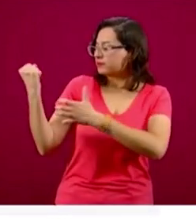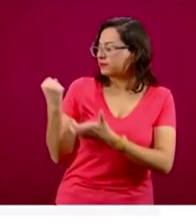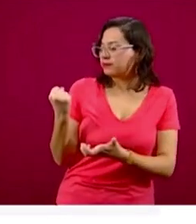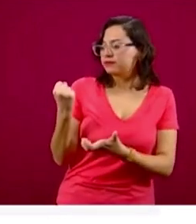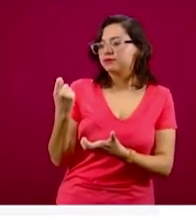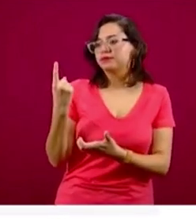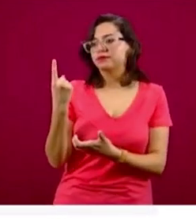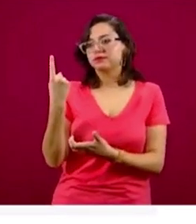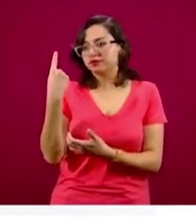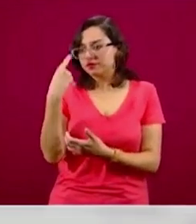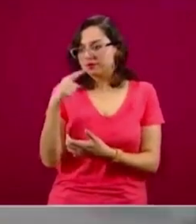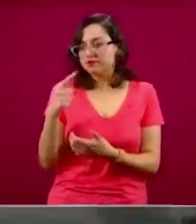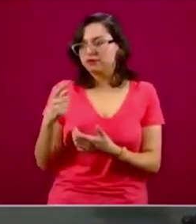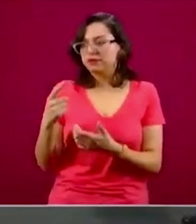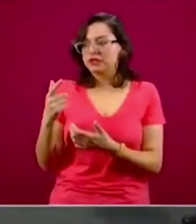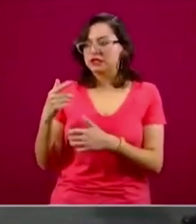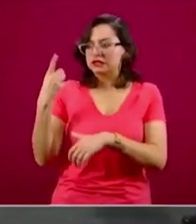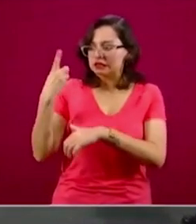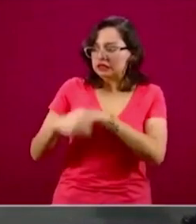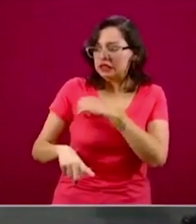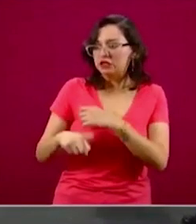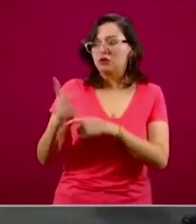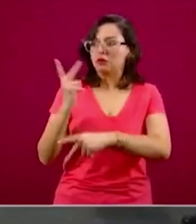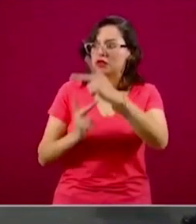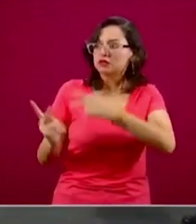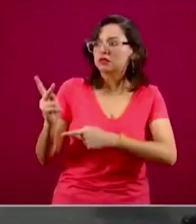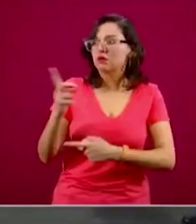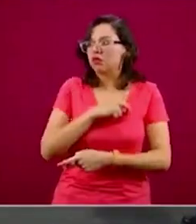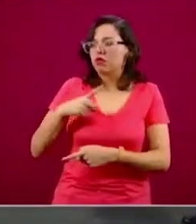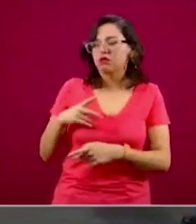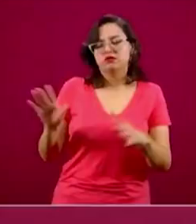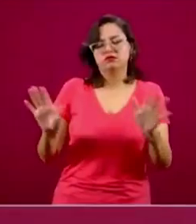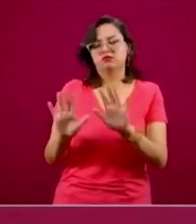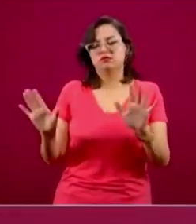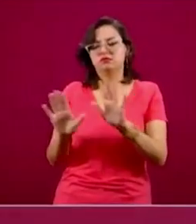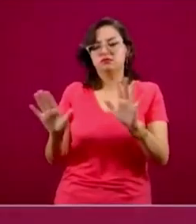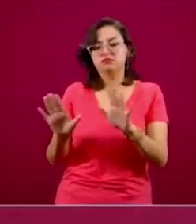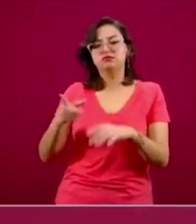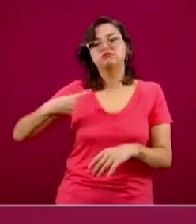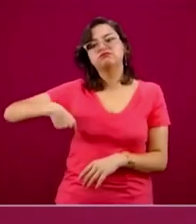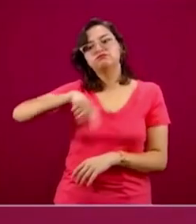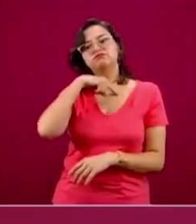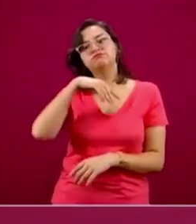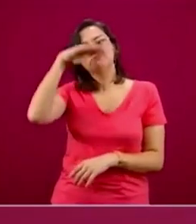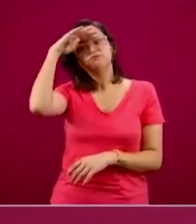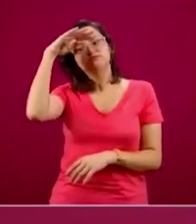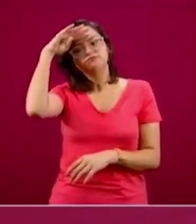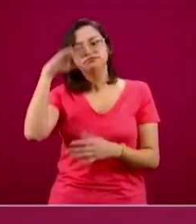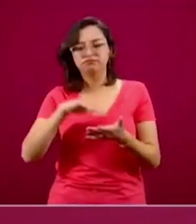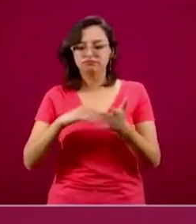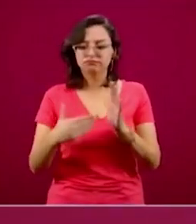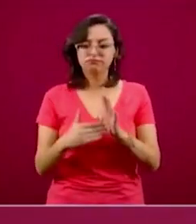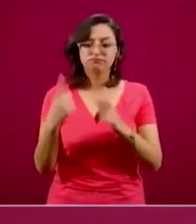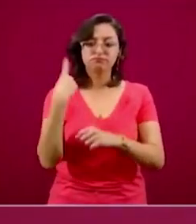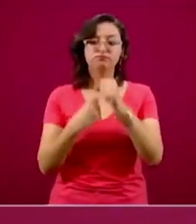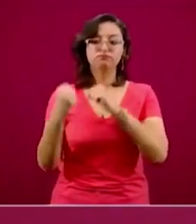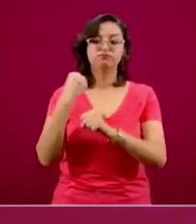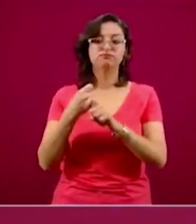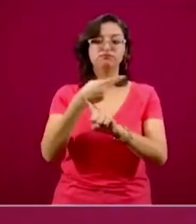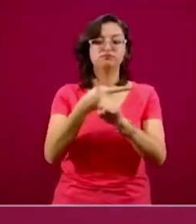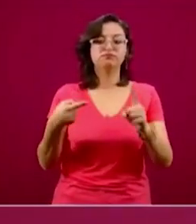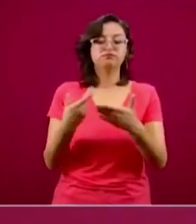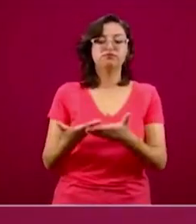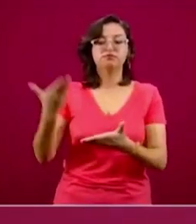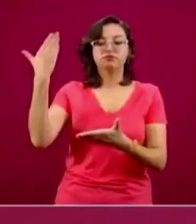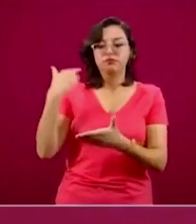afectara al fondo sin, por supuesto, ni endeudar ni mucho menos. Entonces, para ello buscamos desde hace año y medio, desde que éramos gobierno